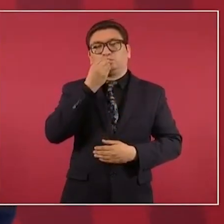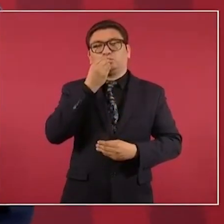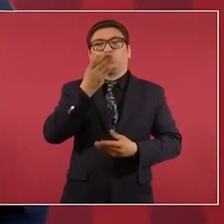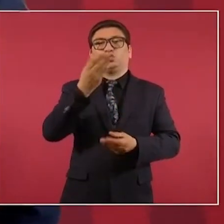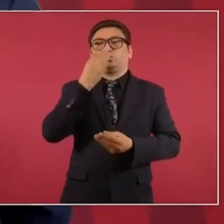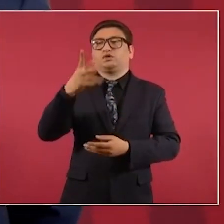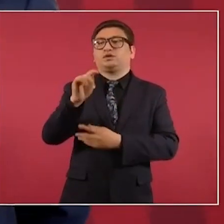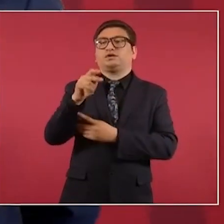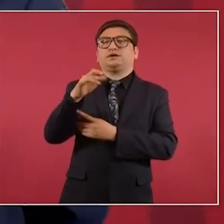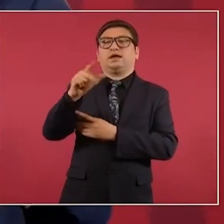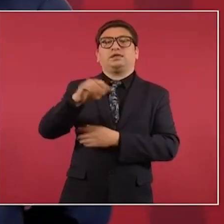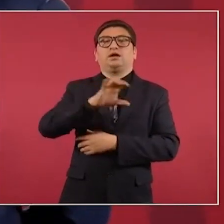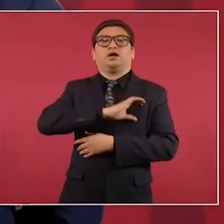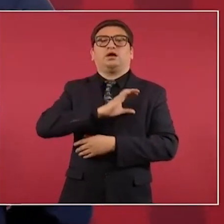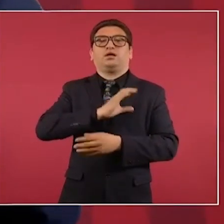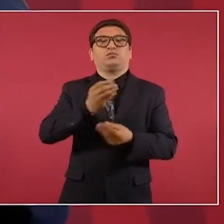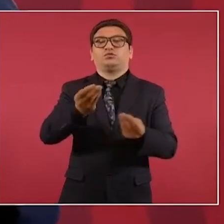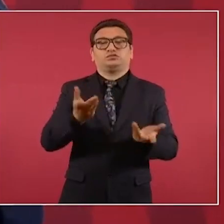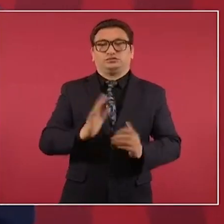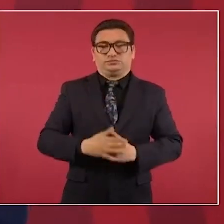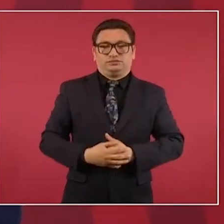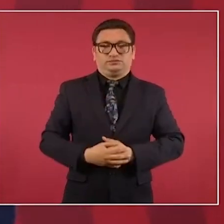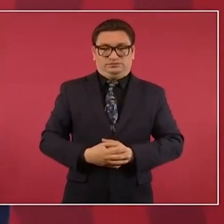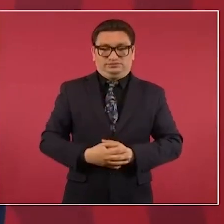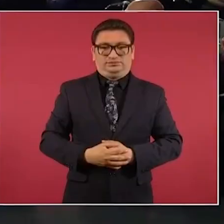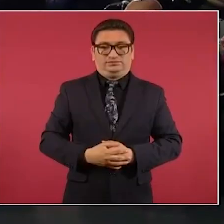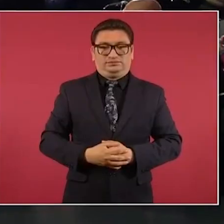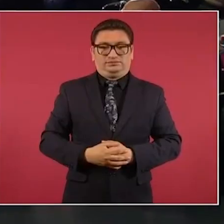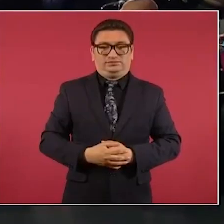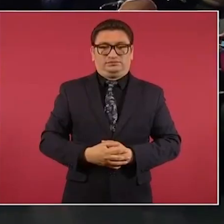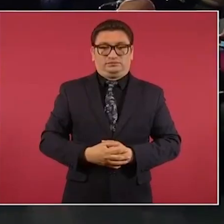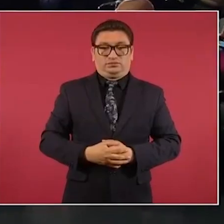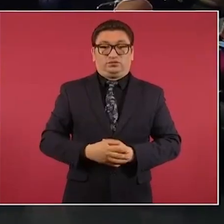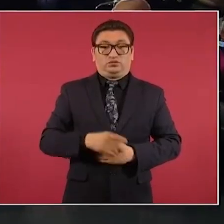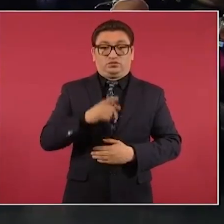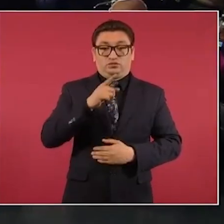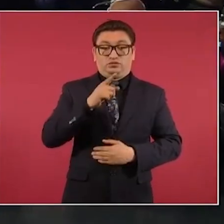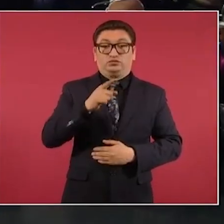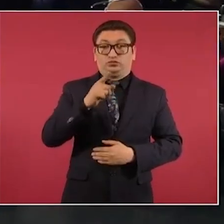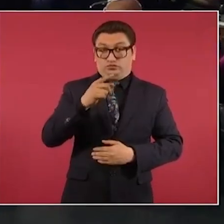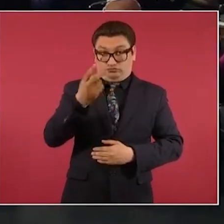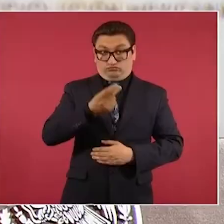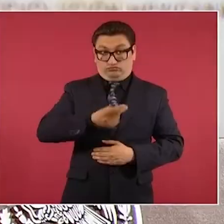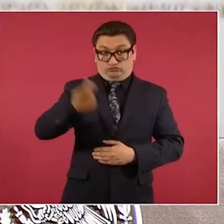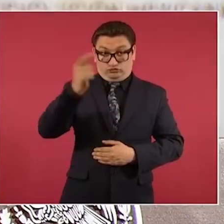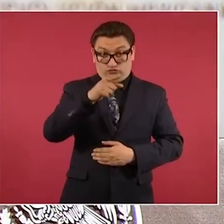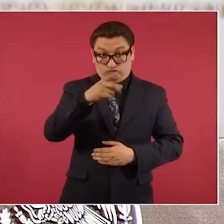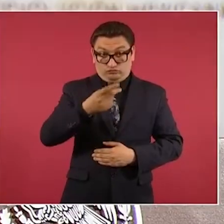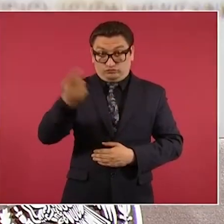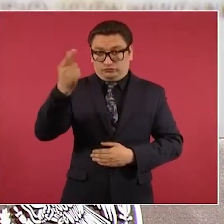Para Tatiana, que la quiero mucho. No la fue el gobierno, no le pidió usted la había dado cuenta de eso, ¿eh?